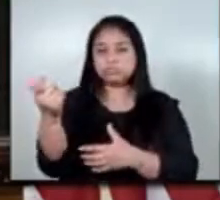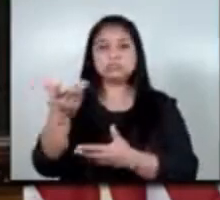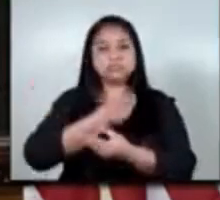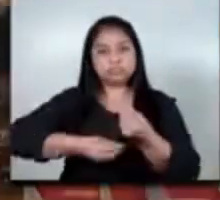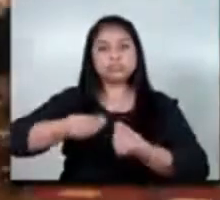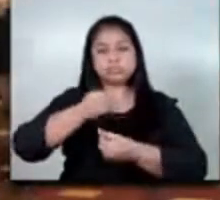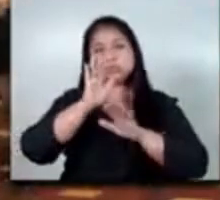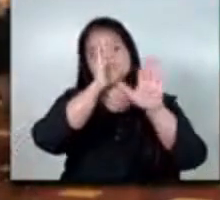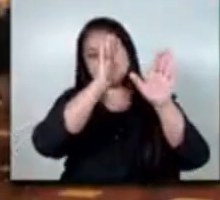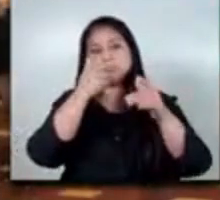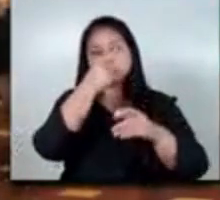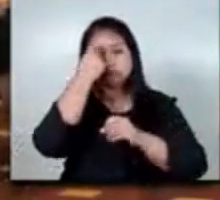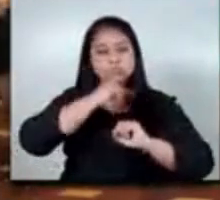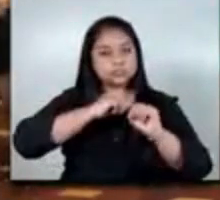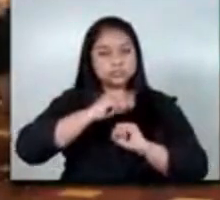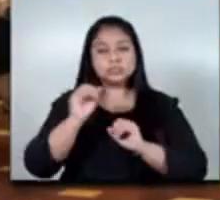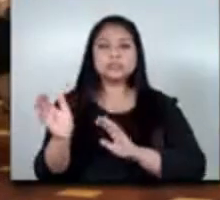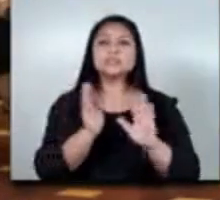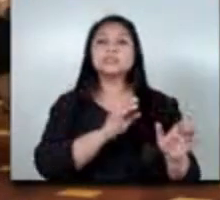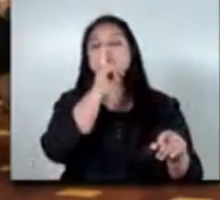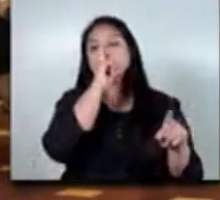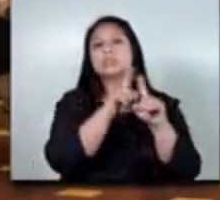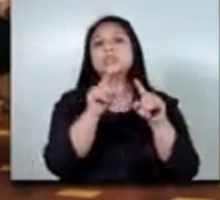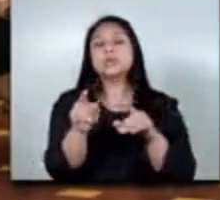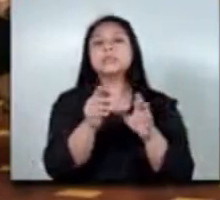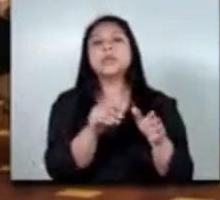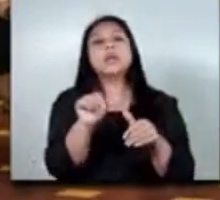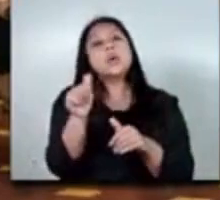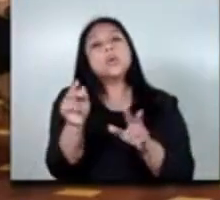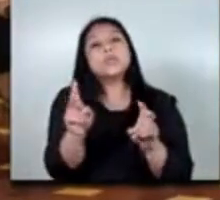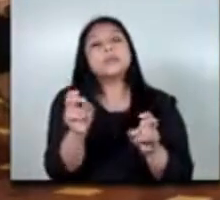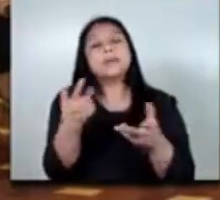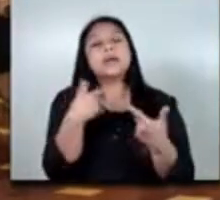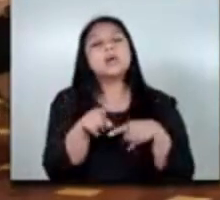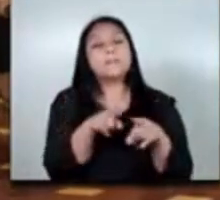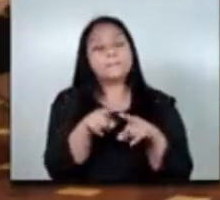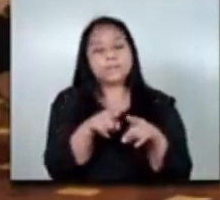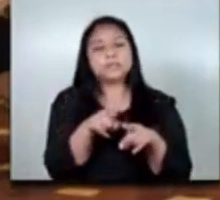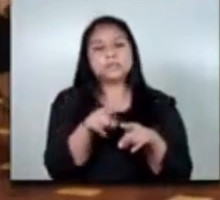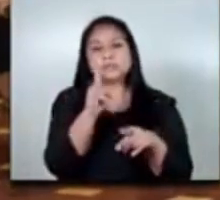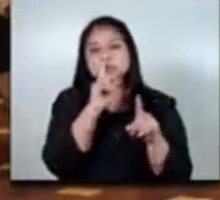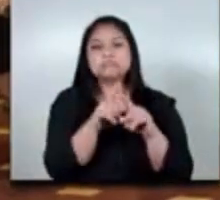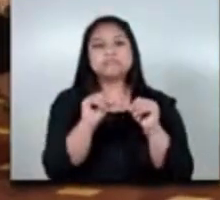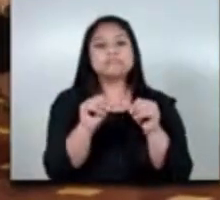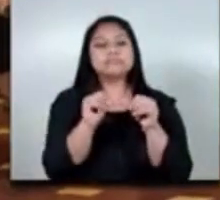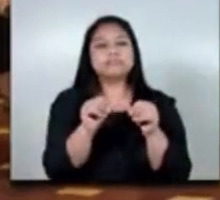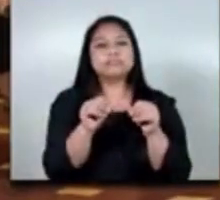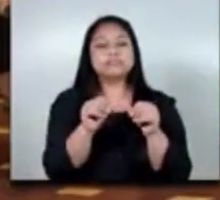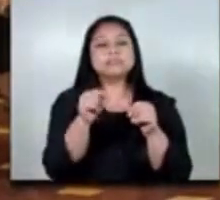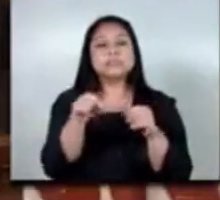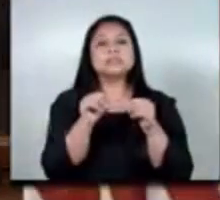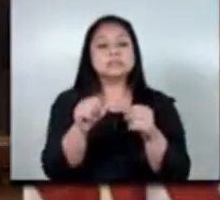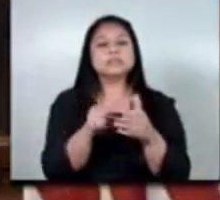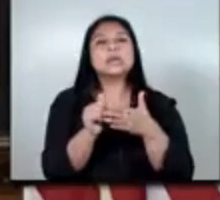empleador en el extranjero y otro de los temas muy importantes que eran nos hacía poco competitivos y en el cual seguimos avanzando